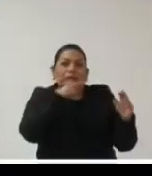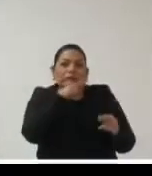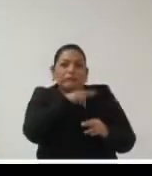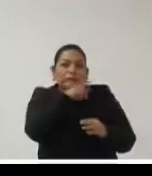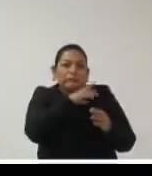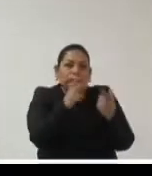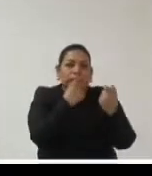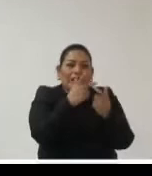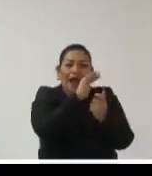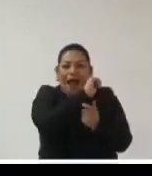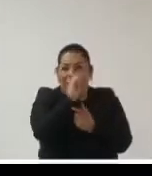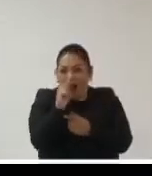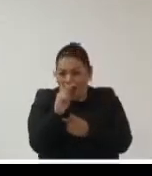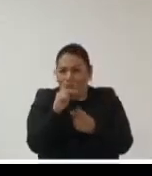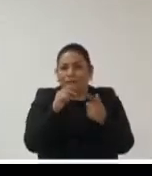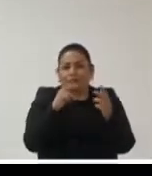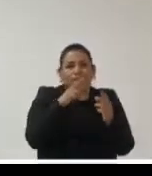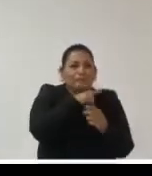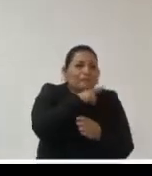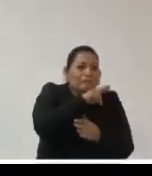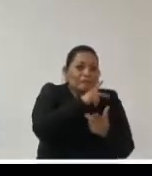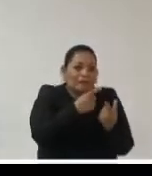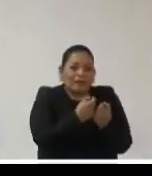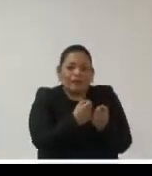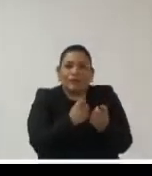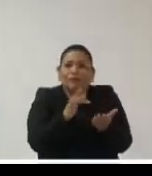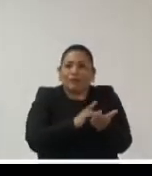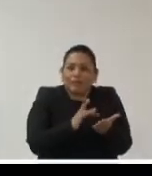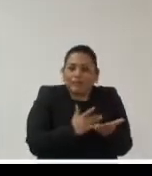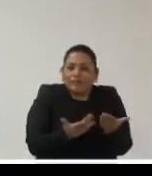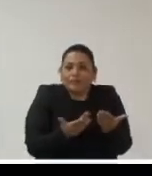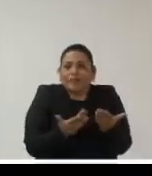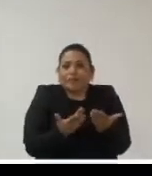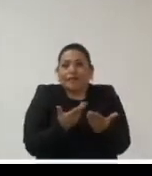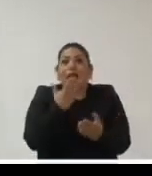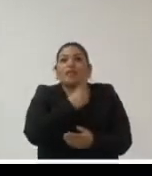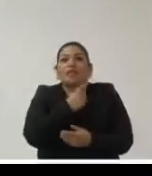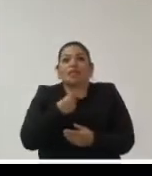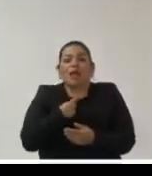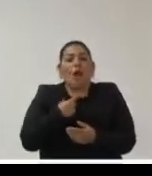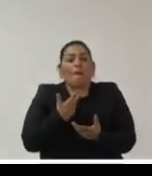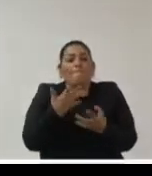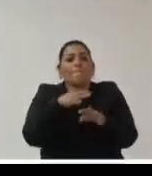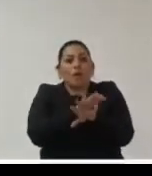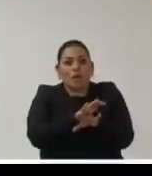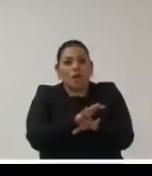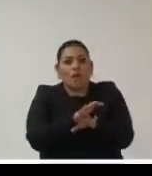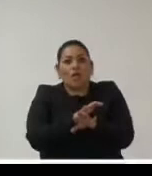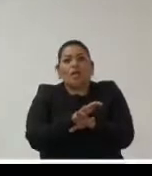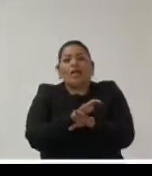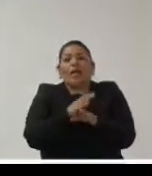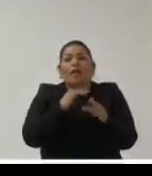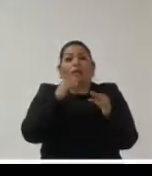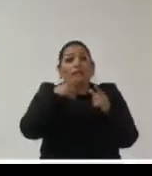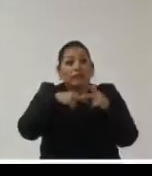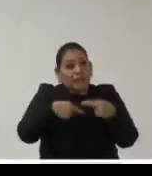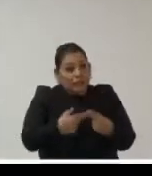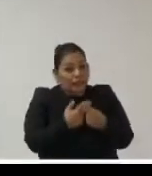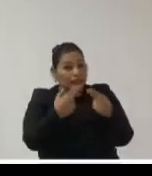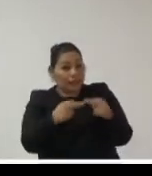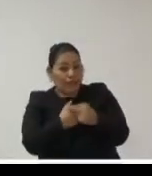aspecto importante es que los archivistas debemos trabajar con innovación debemos incorporar esos elementos nuevos que están surgiendo